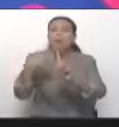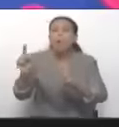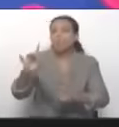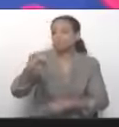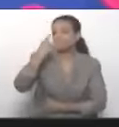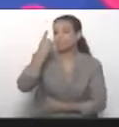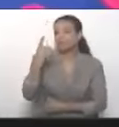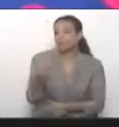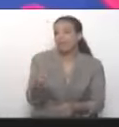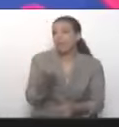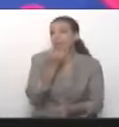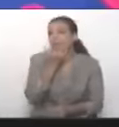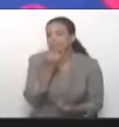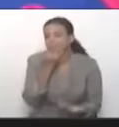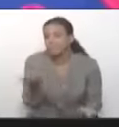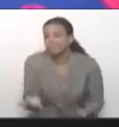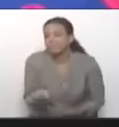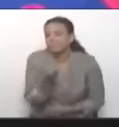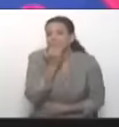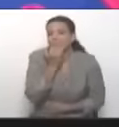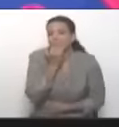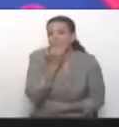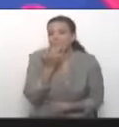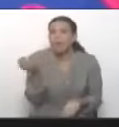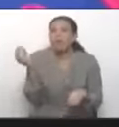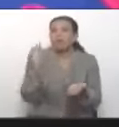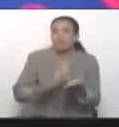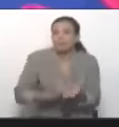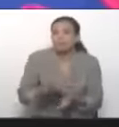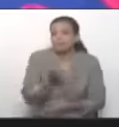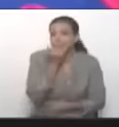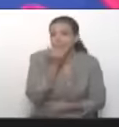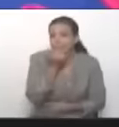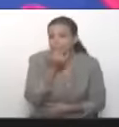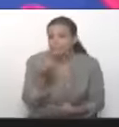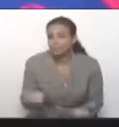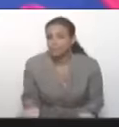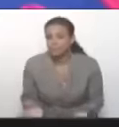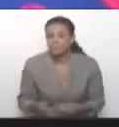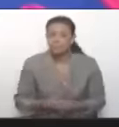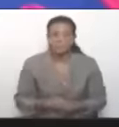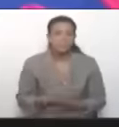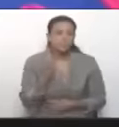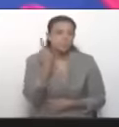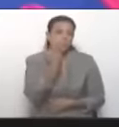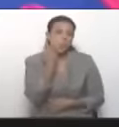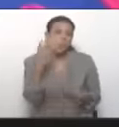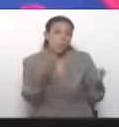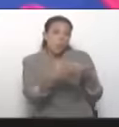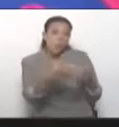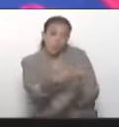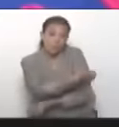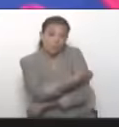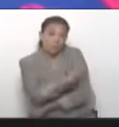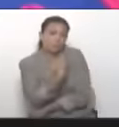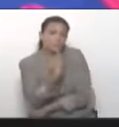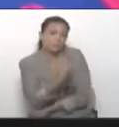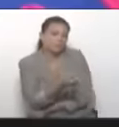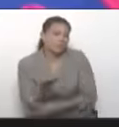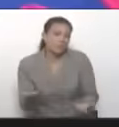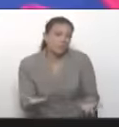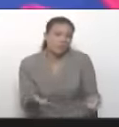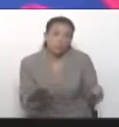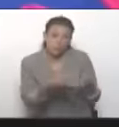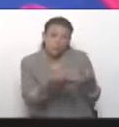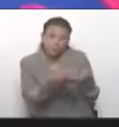vez, el mismo error, los mismos errores, otra vez, sencillamente. Yo solamente le digo a